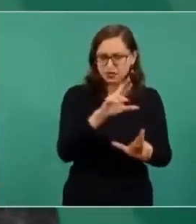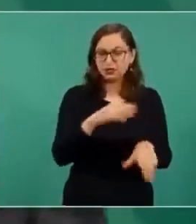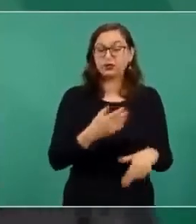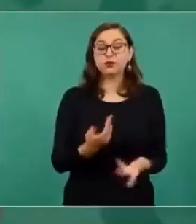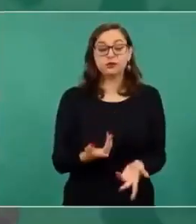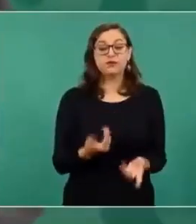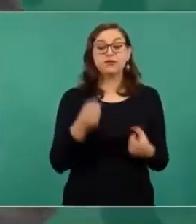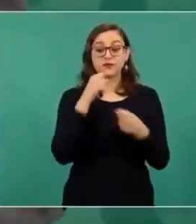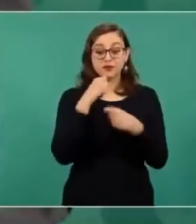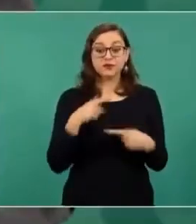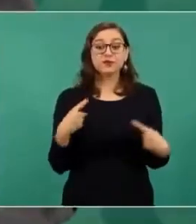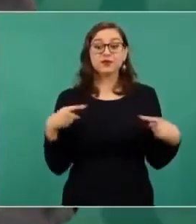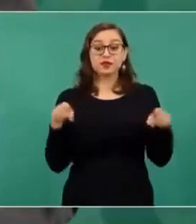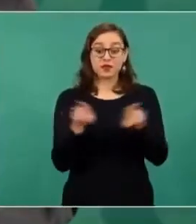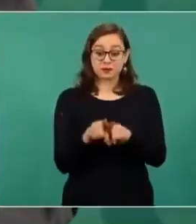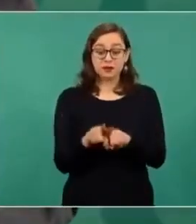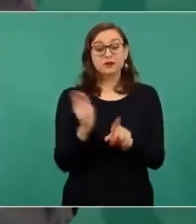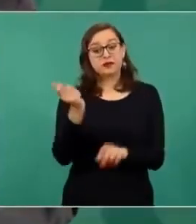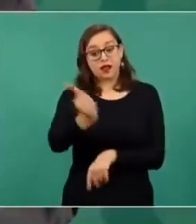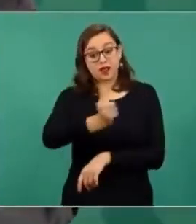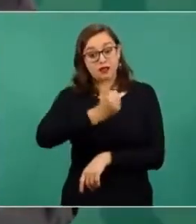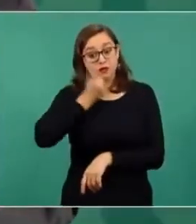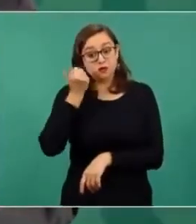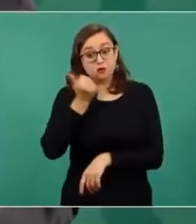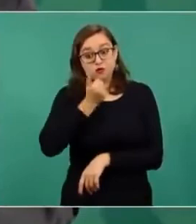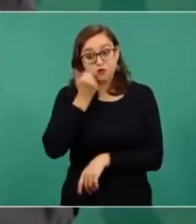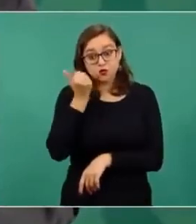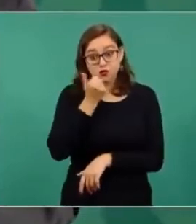a los estudiantes. Entonces,